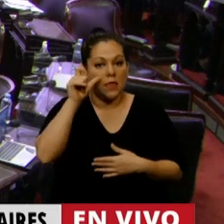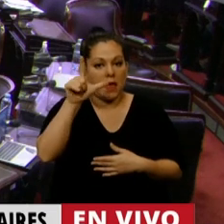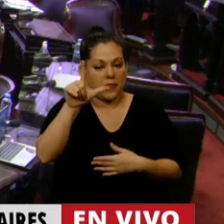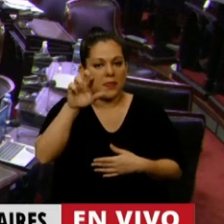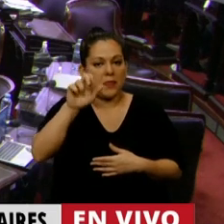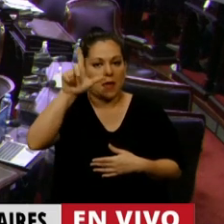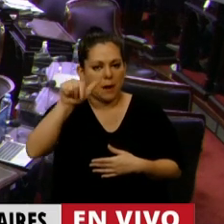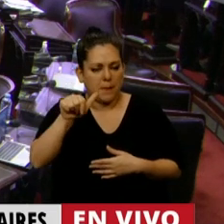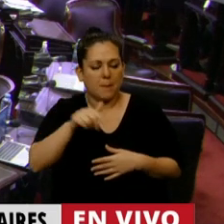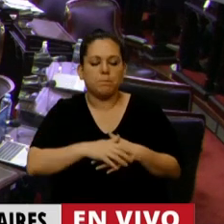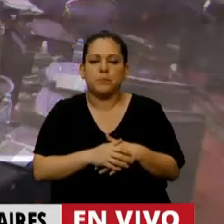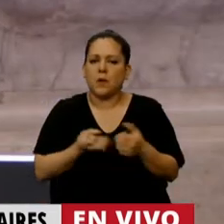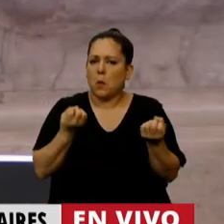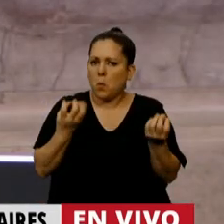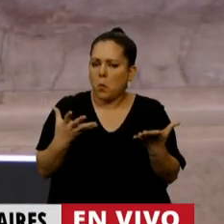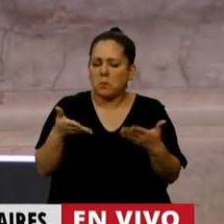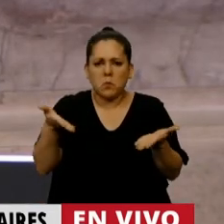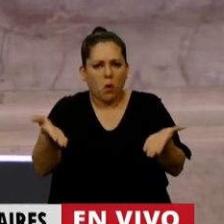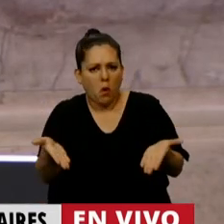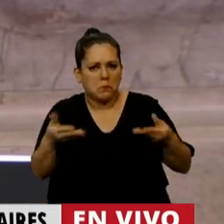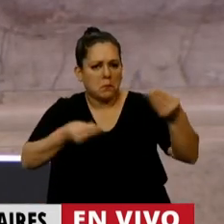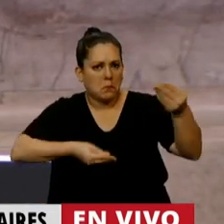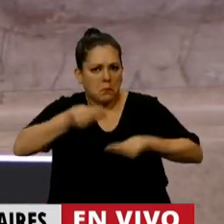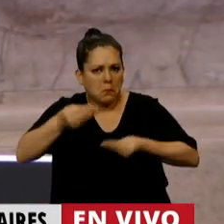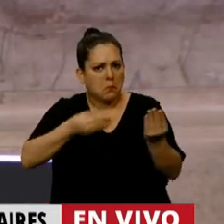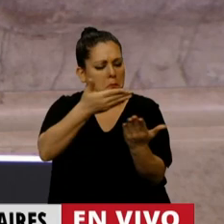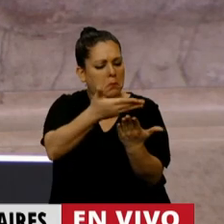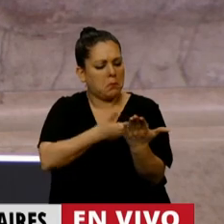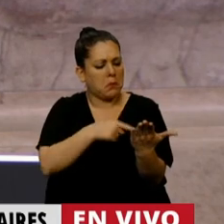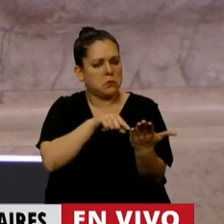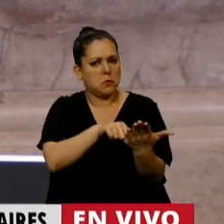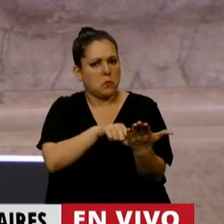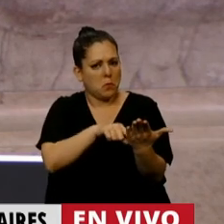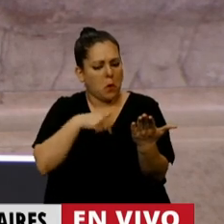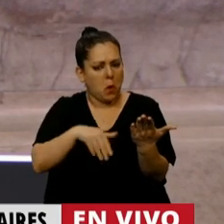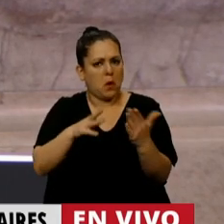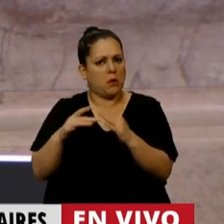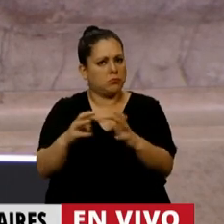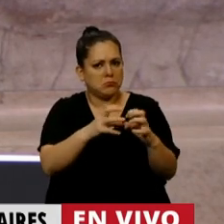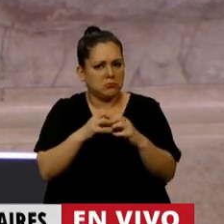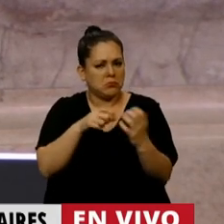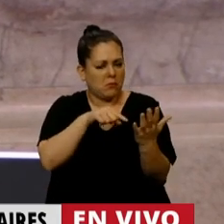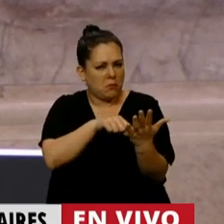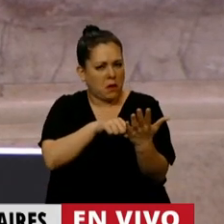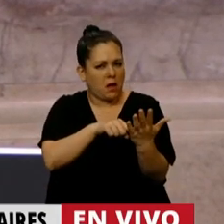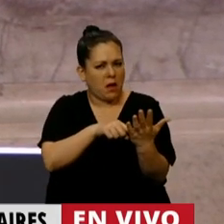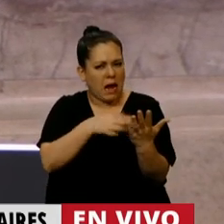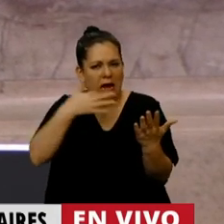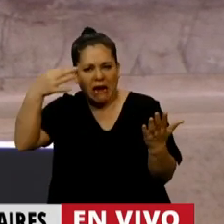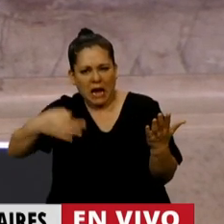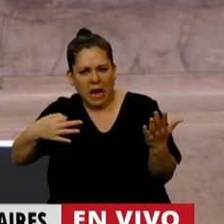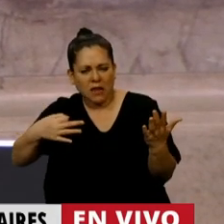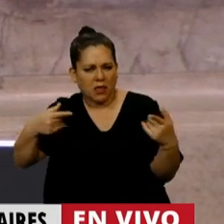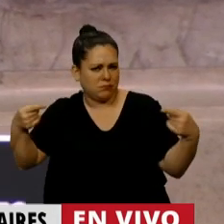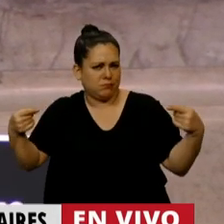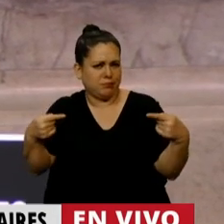que estemos discutiendo aquí un presupuesto que no sólo que nos guarda relación con la realidad, no hace falta que